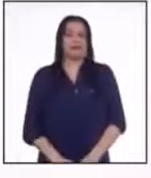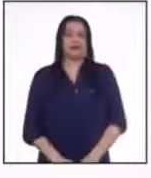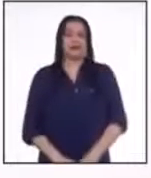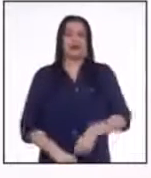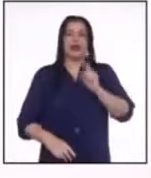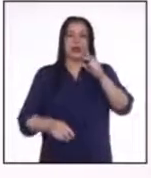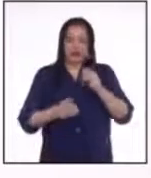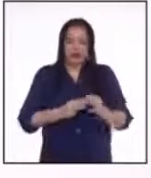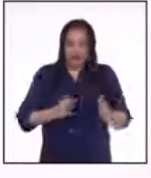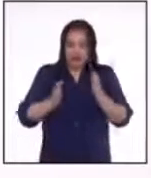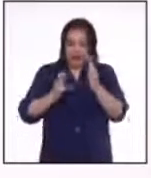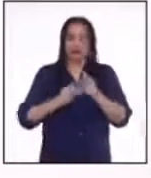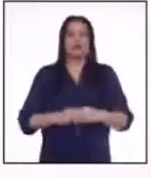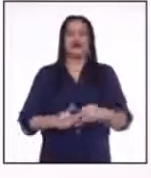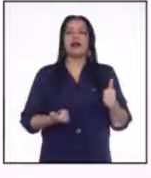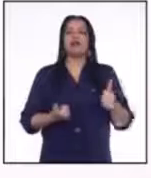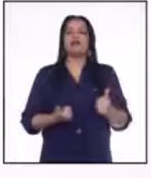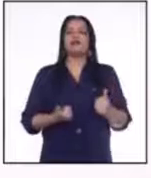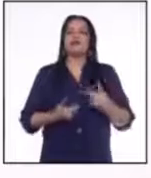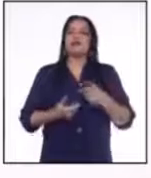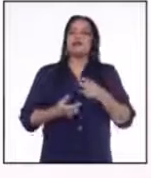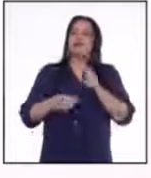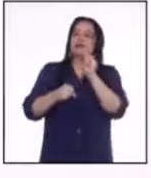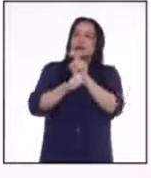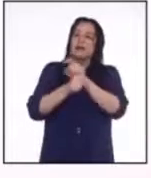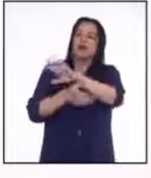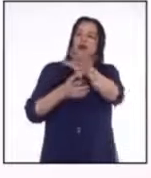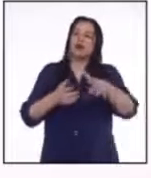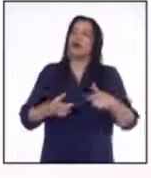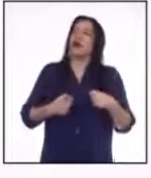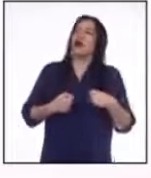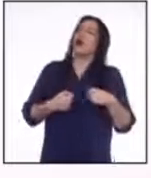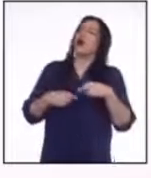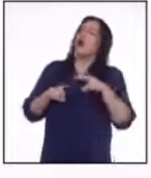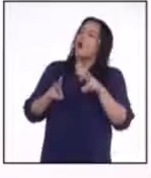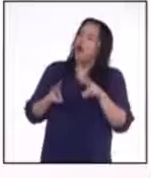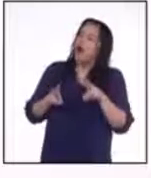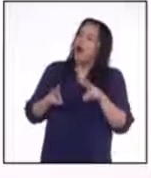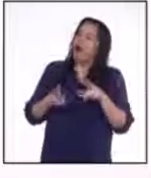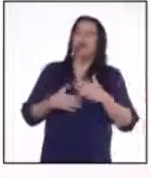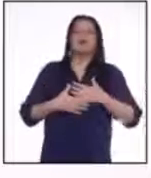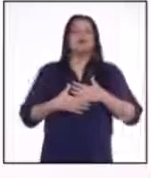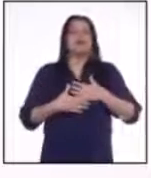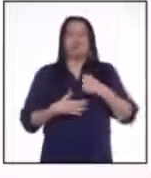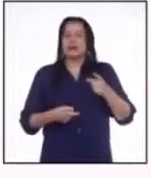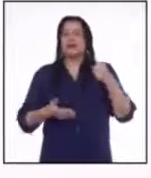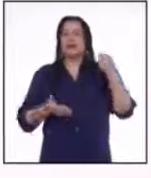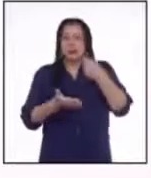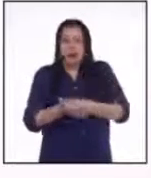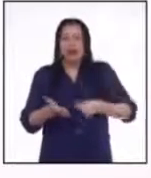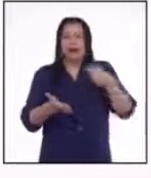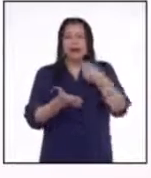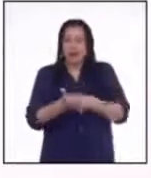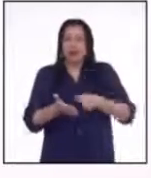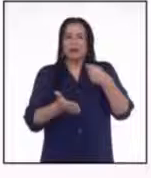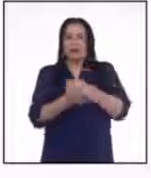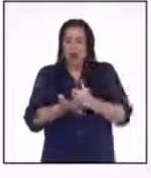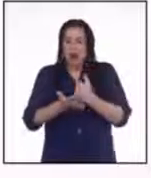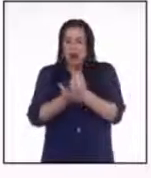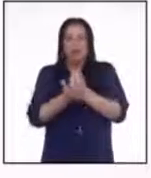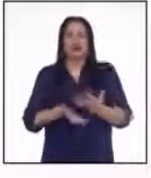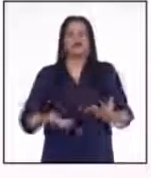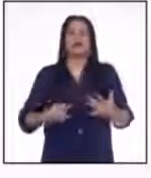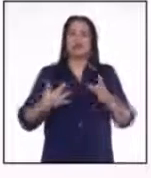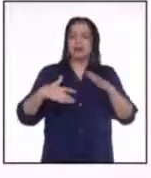Esa estrategia era inspirar a los demás. Para hacerlo, luchó para ayudarlos a